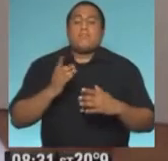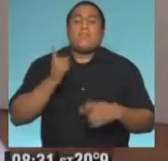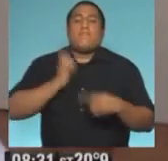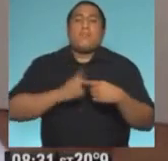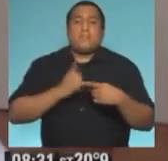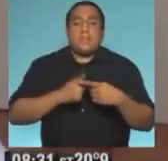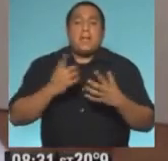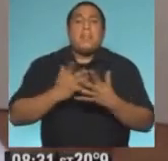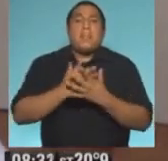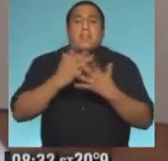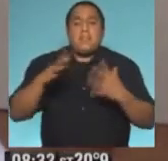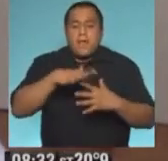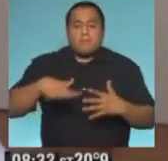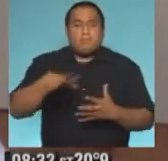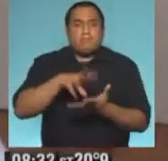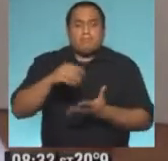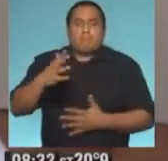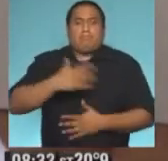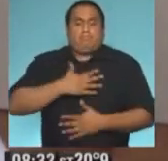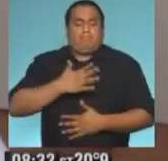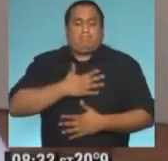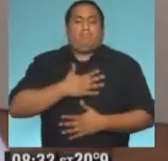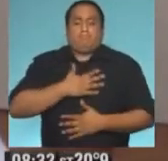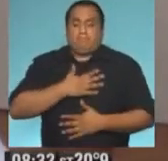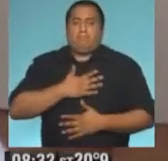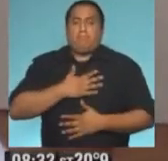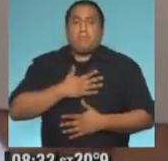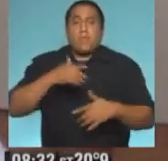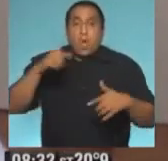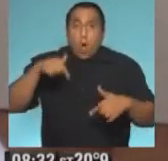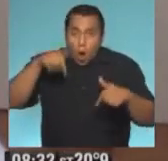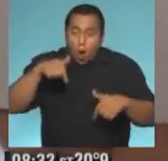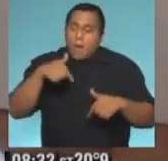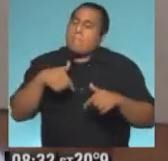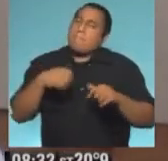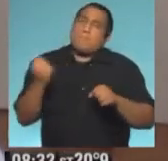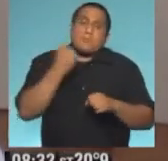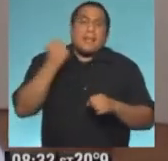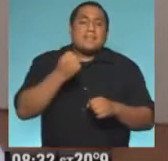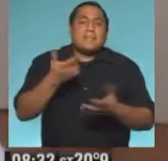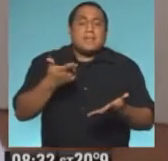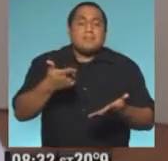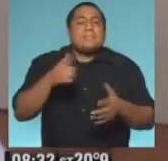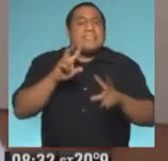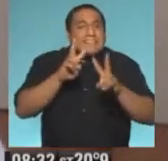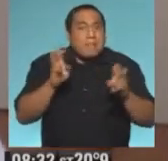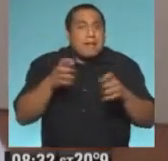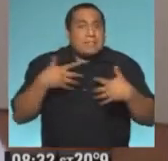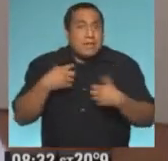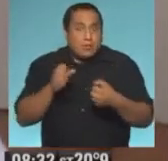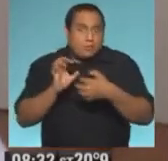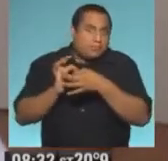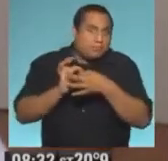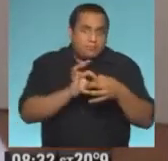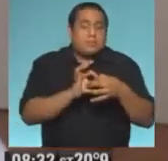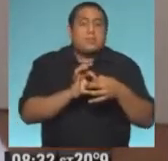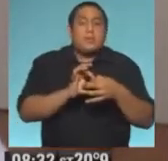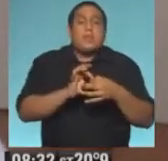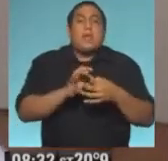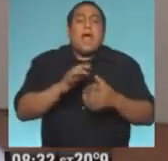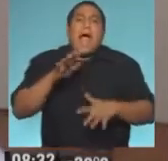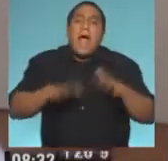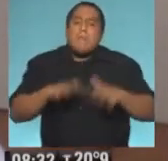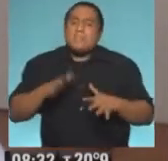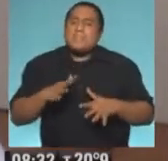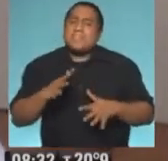el Día de la Soberanía Nacional. Y hoy más que nunca la soberanía en materia sanitaria es algo que quizás muchas veces no lo